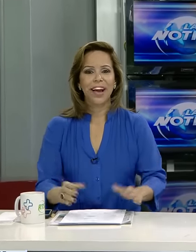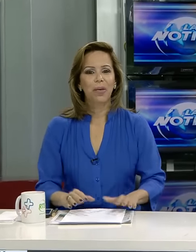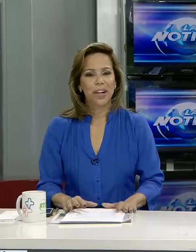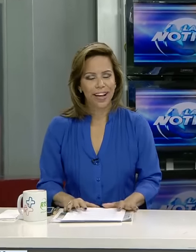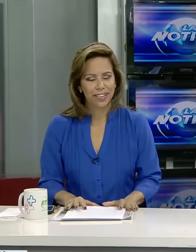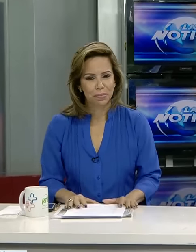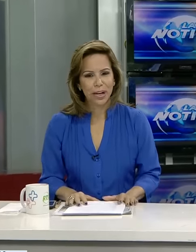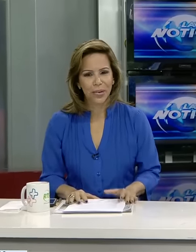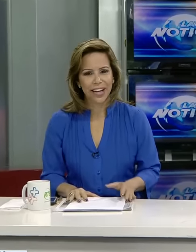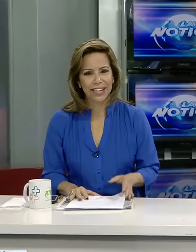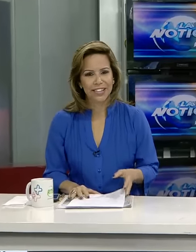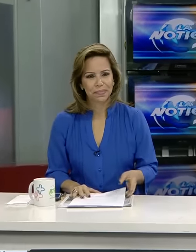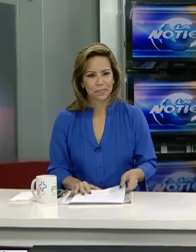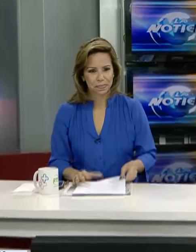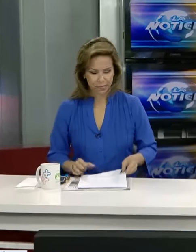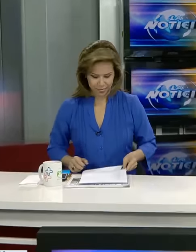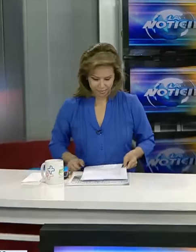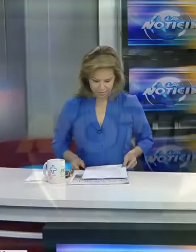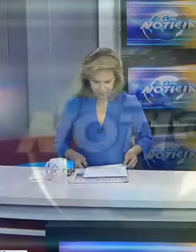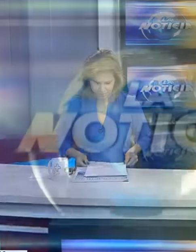la noticia en la comunidad. Buenos días.